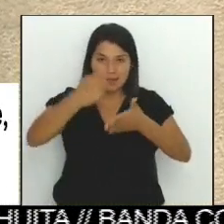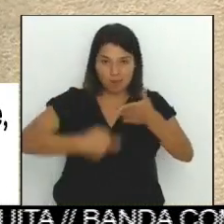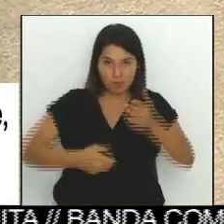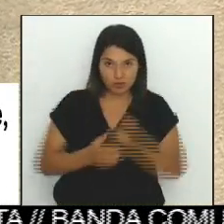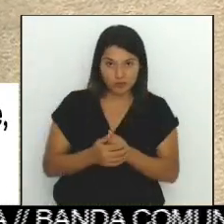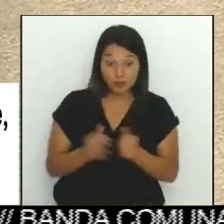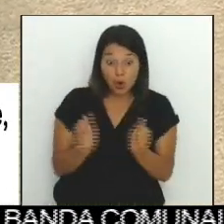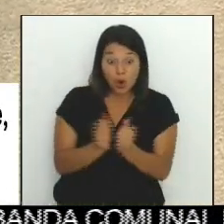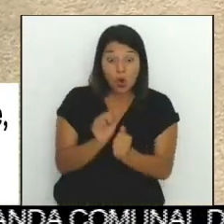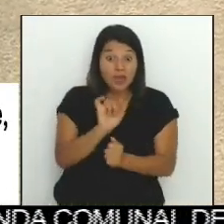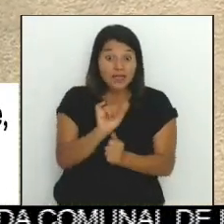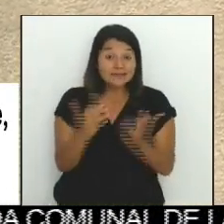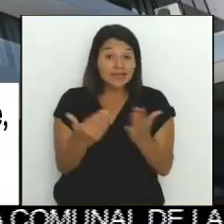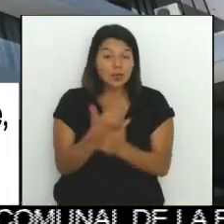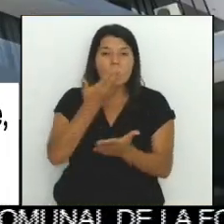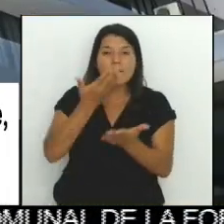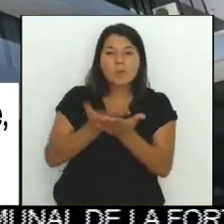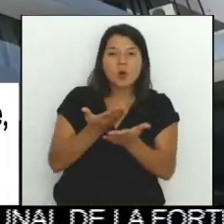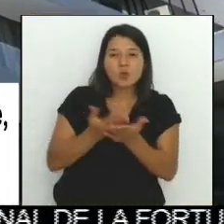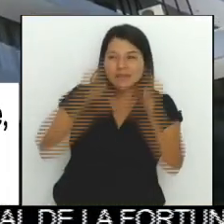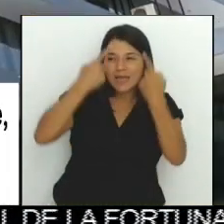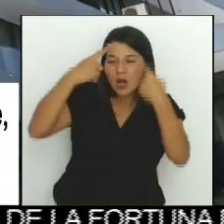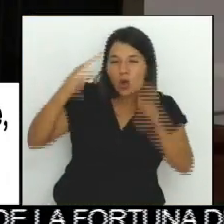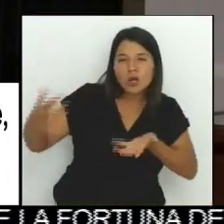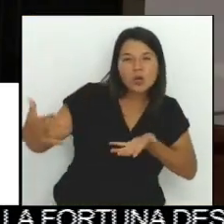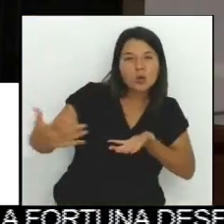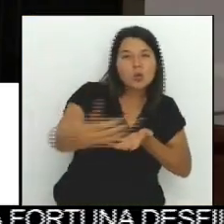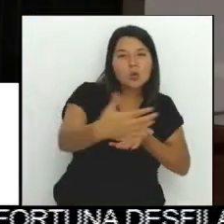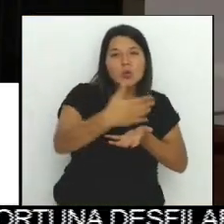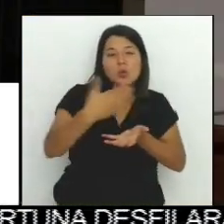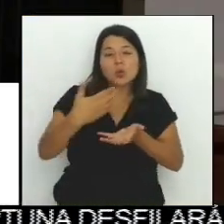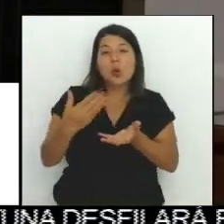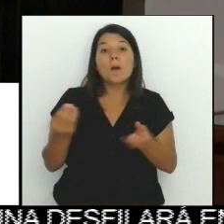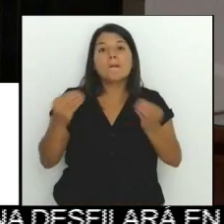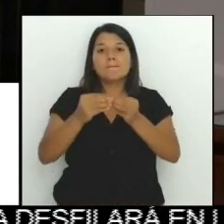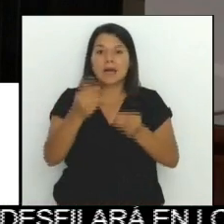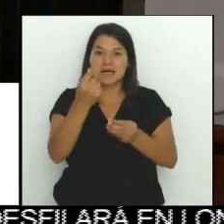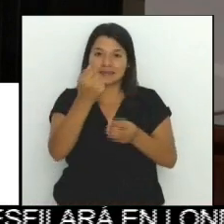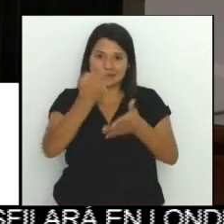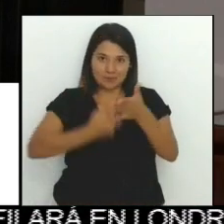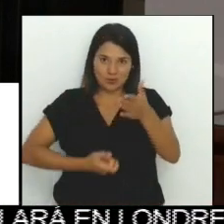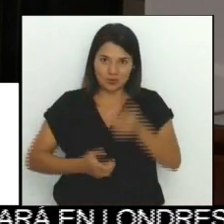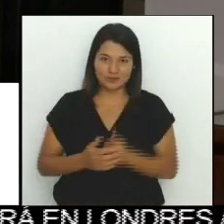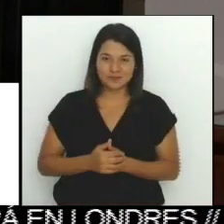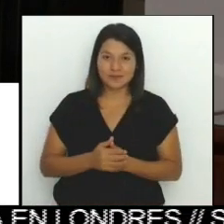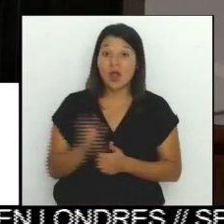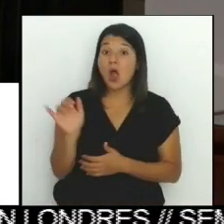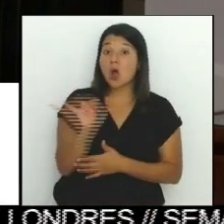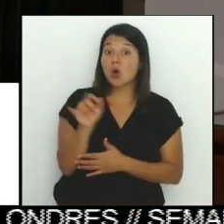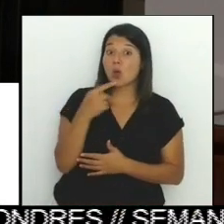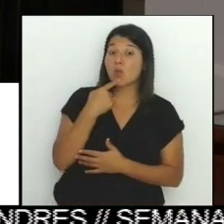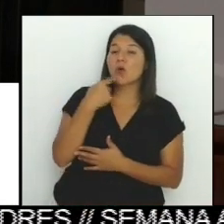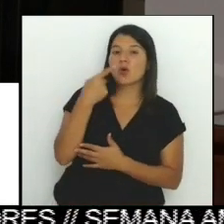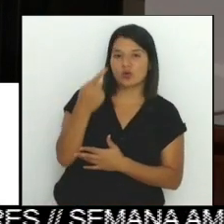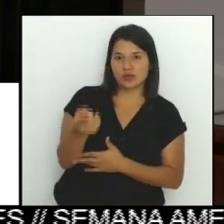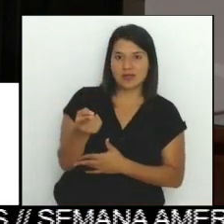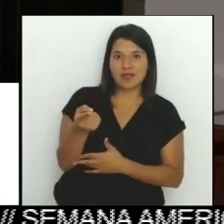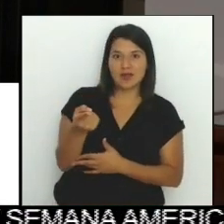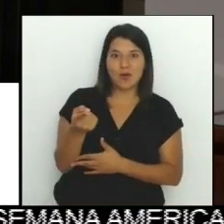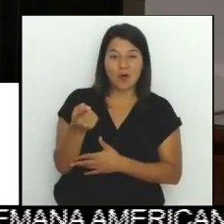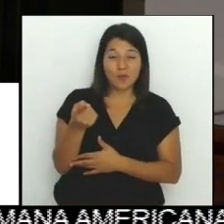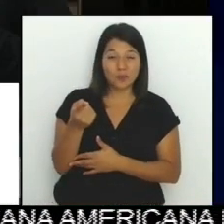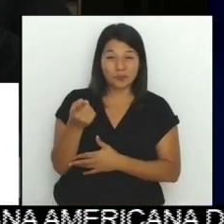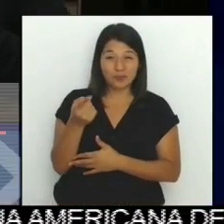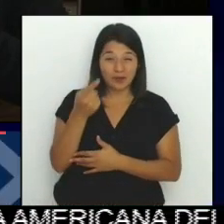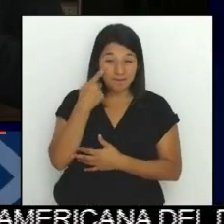una mayor recaudación de impuestos. Bueno, tal y como lo veíamos en la nota anterior, el objetivo es que el